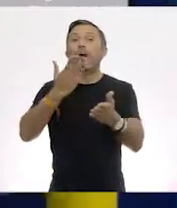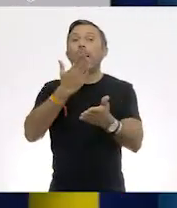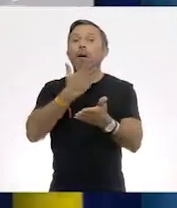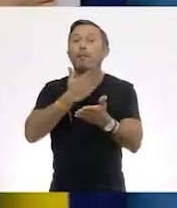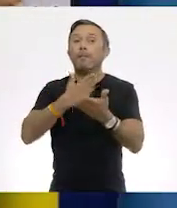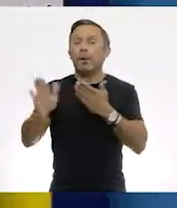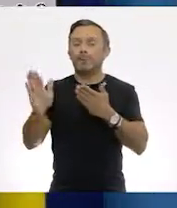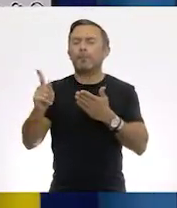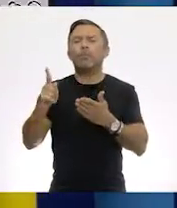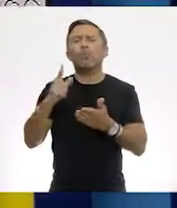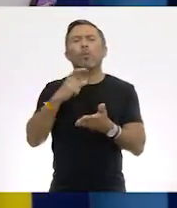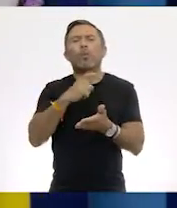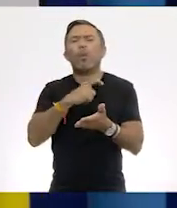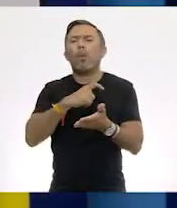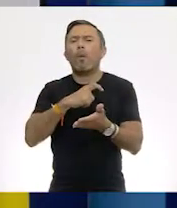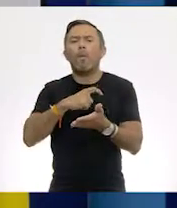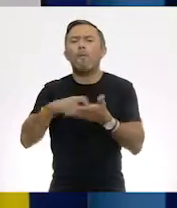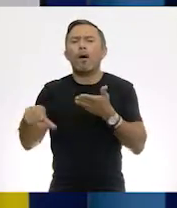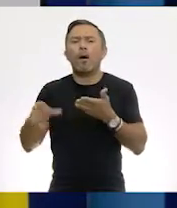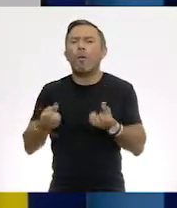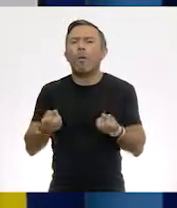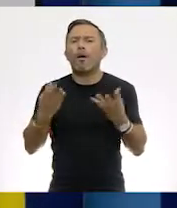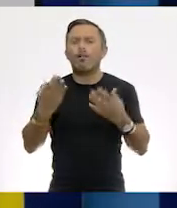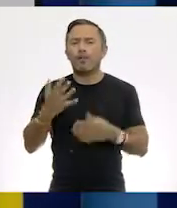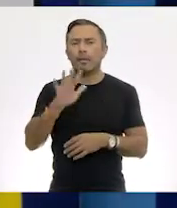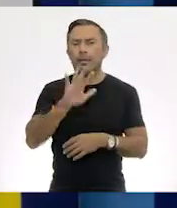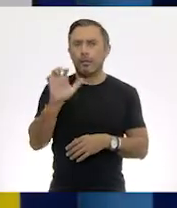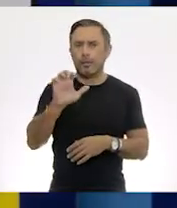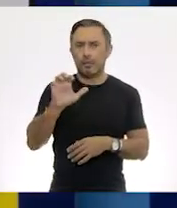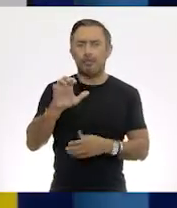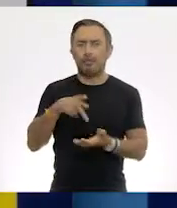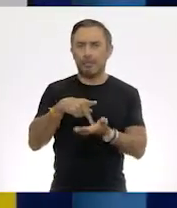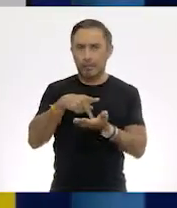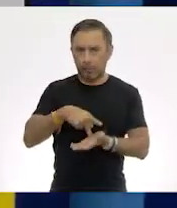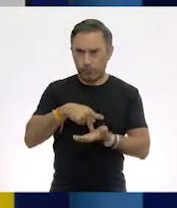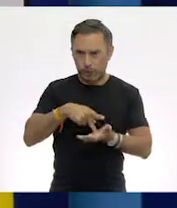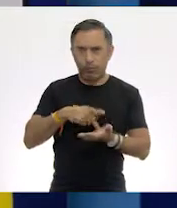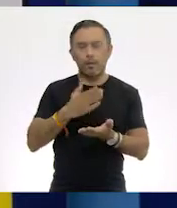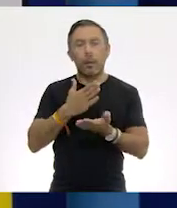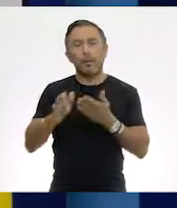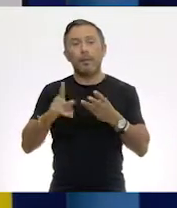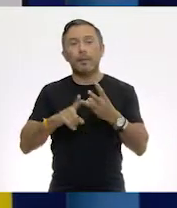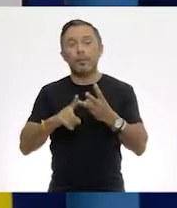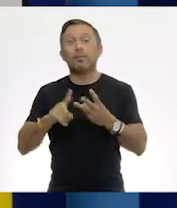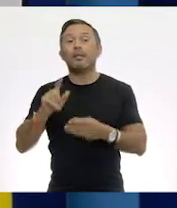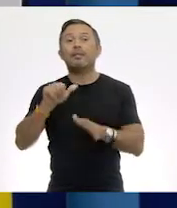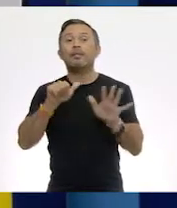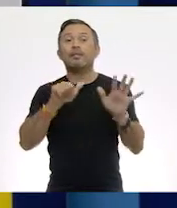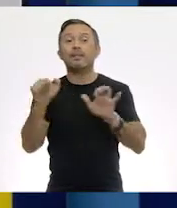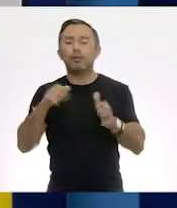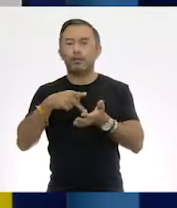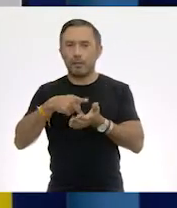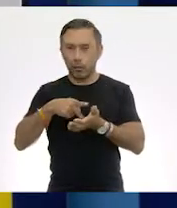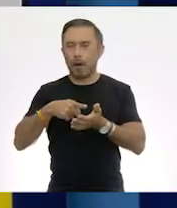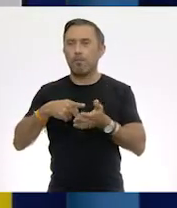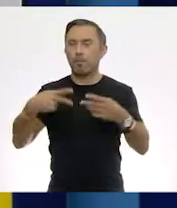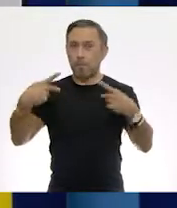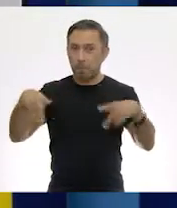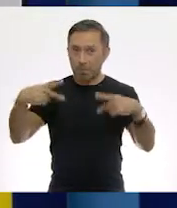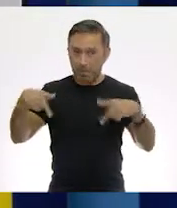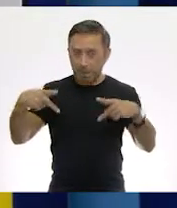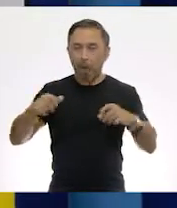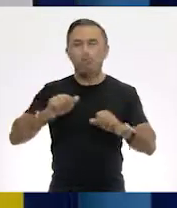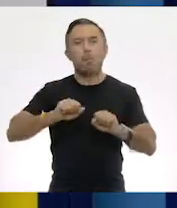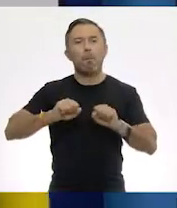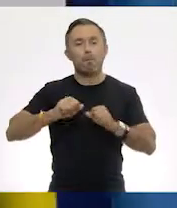500 kilogramos y 600 kilogramos se vendieron. Es decir,